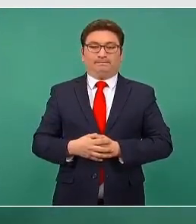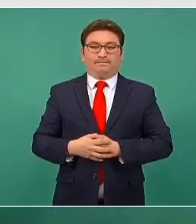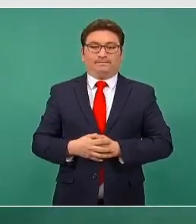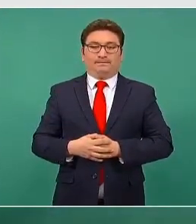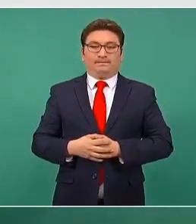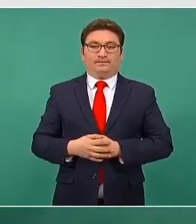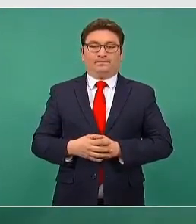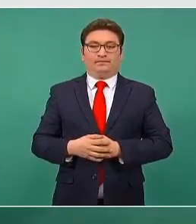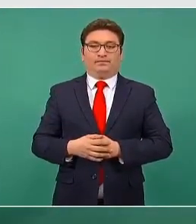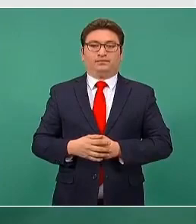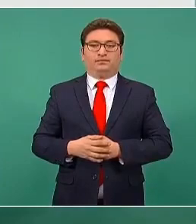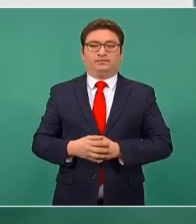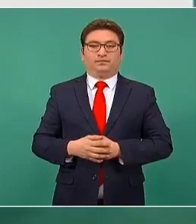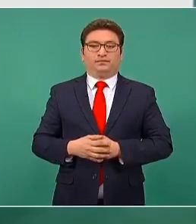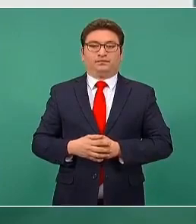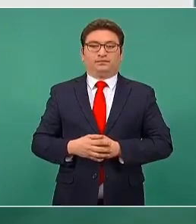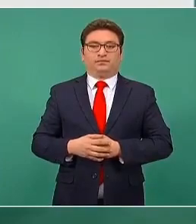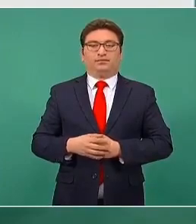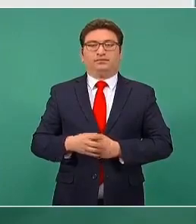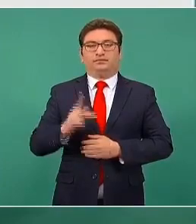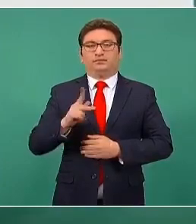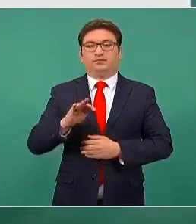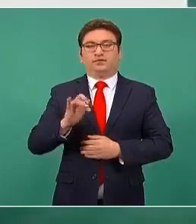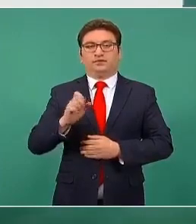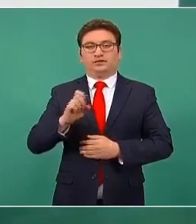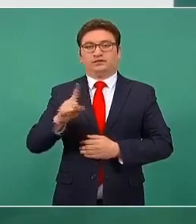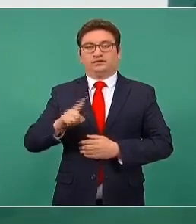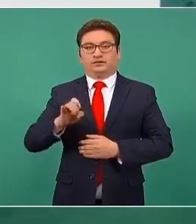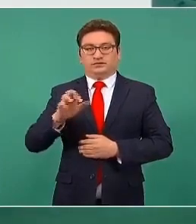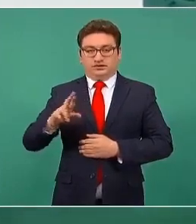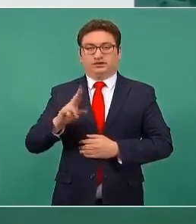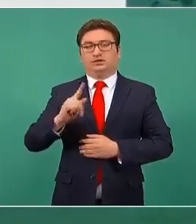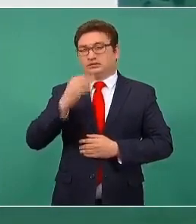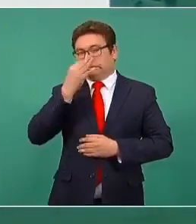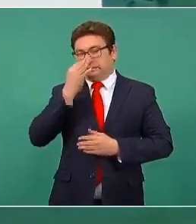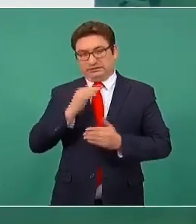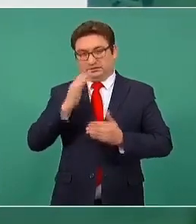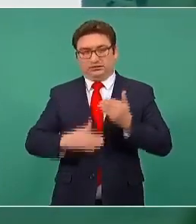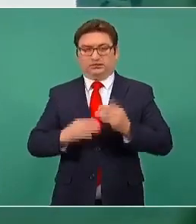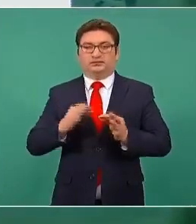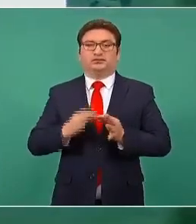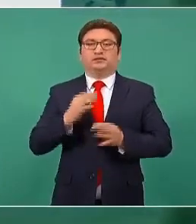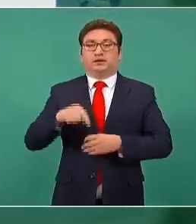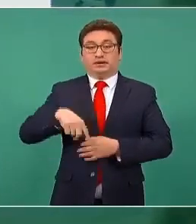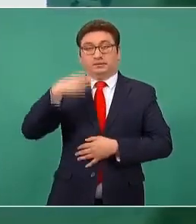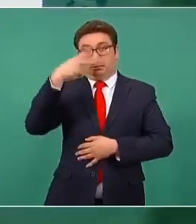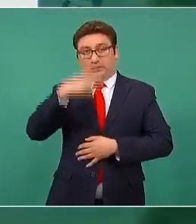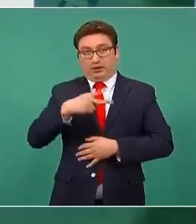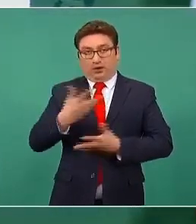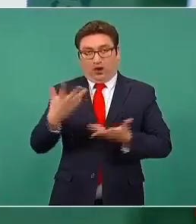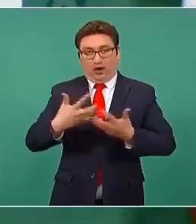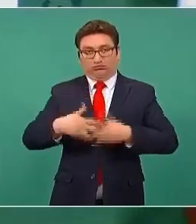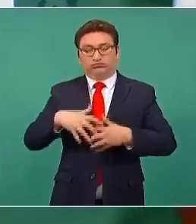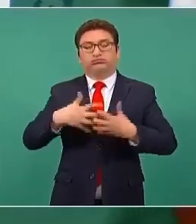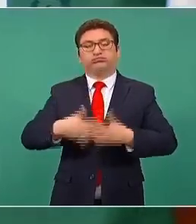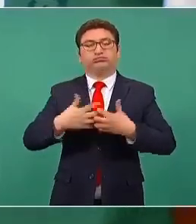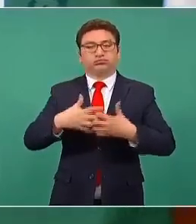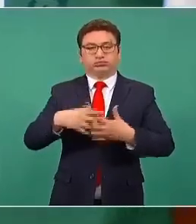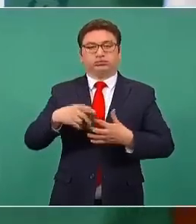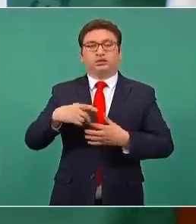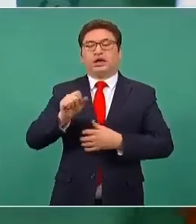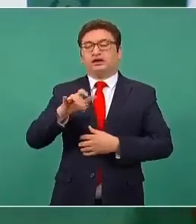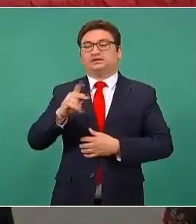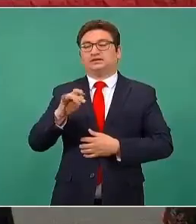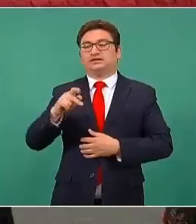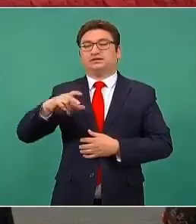concluir el contrato con Pfizer. En México se envasaron de AstraZeneca 41 millones